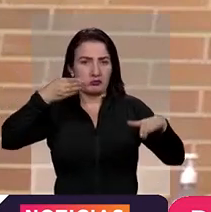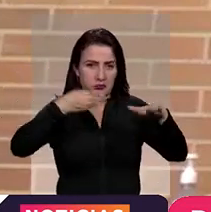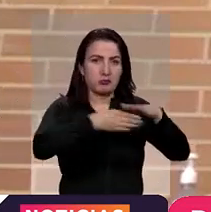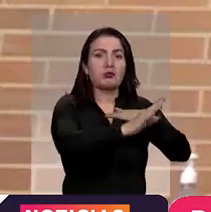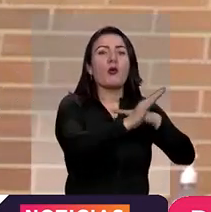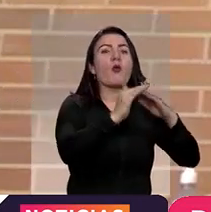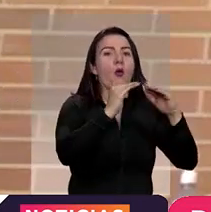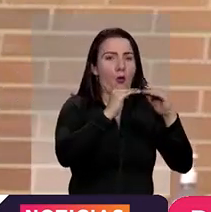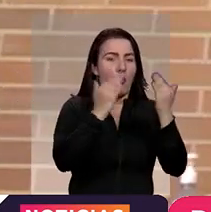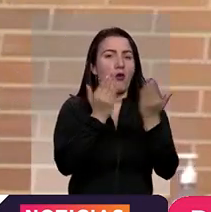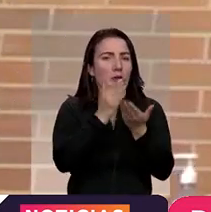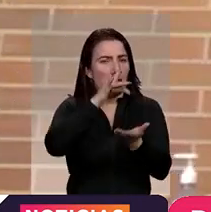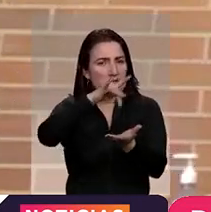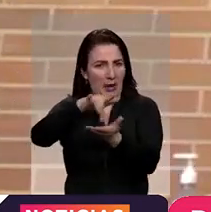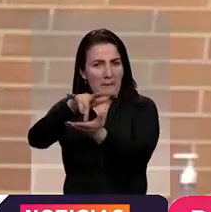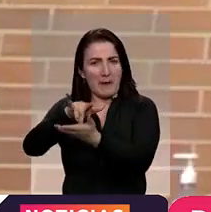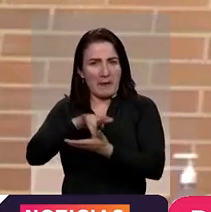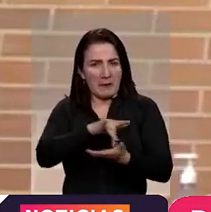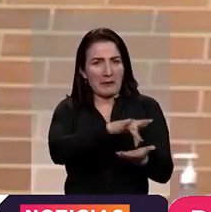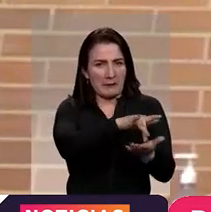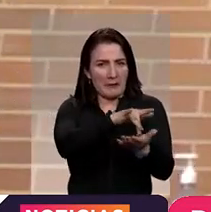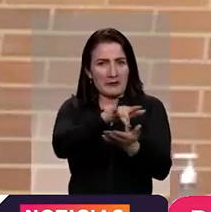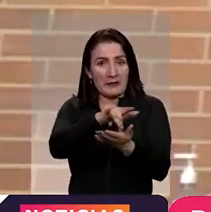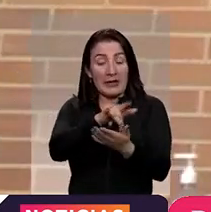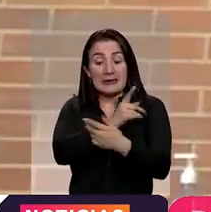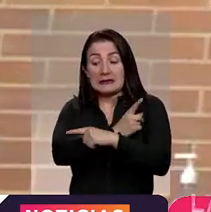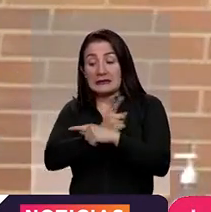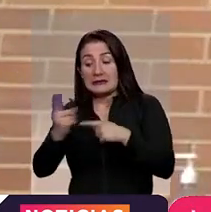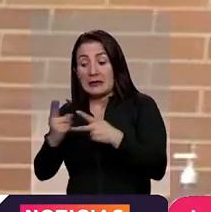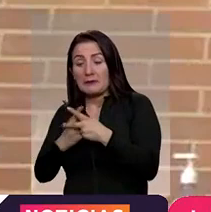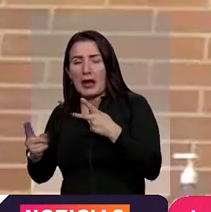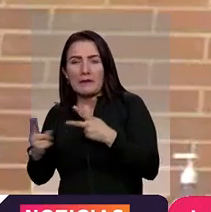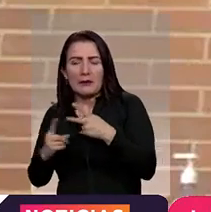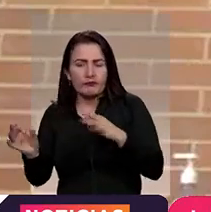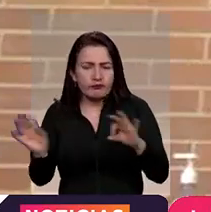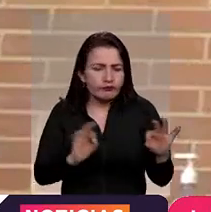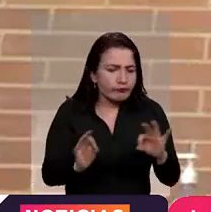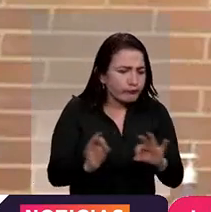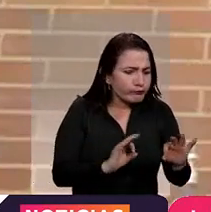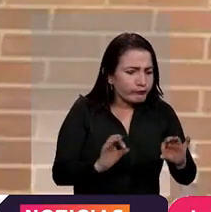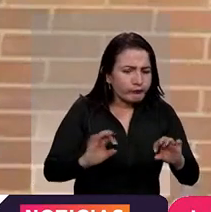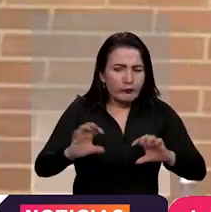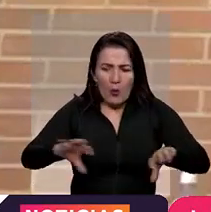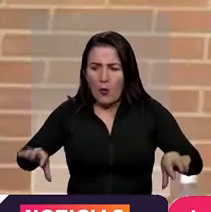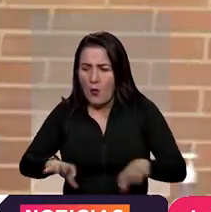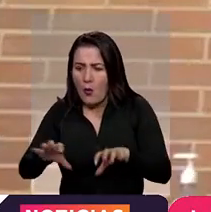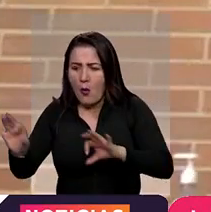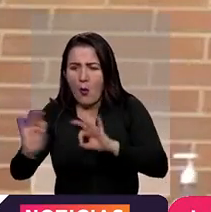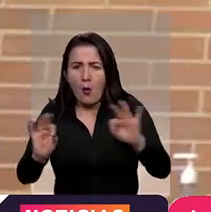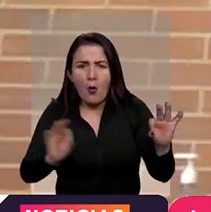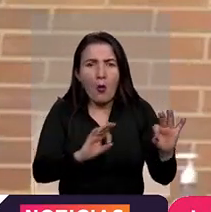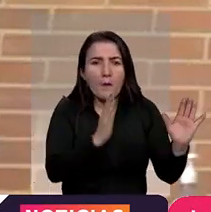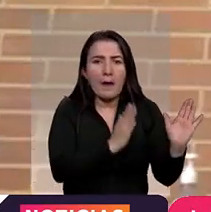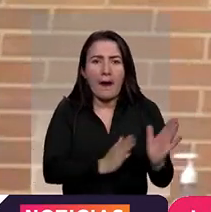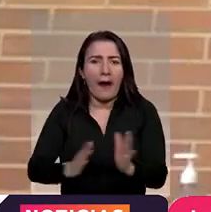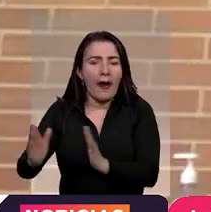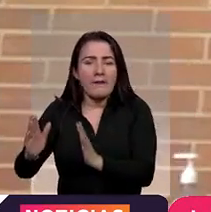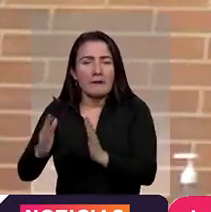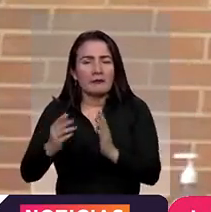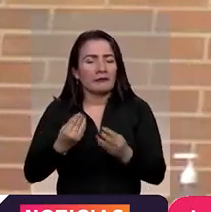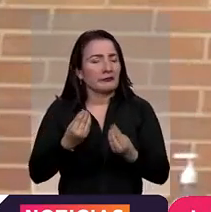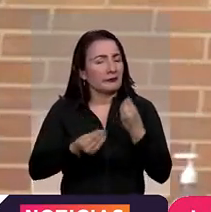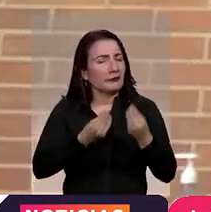en las instituciones educativas. Estas semanas han estado trabajando en las instituciones educativas. Entonces,